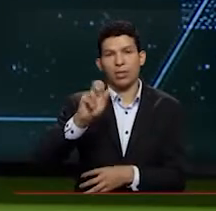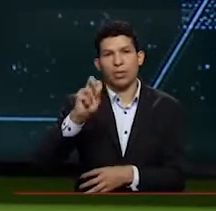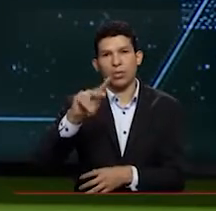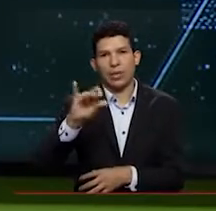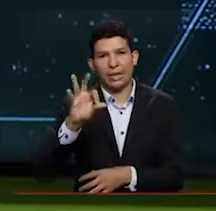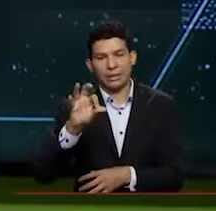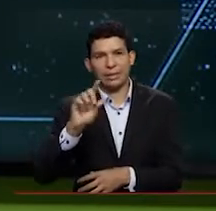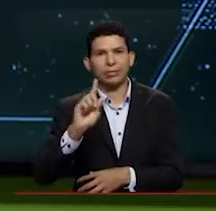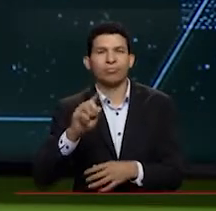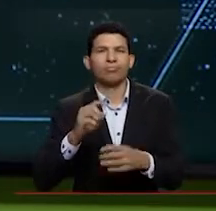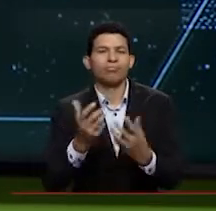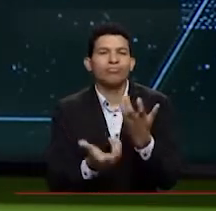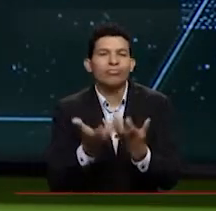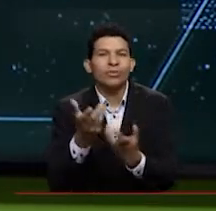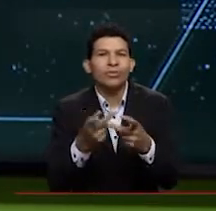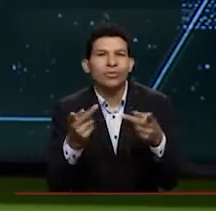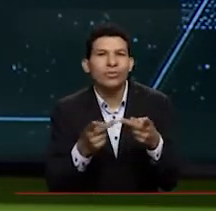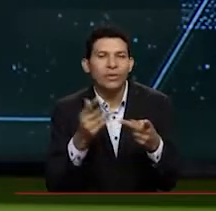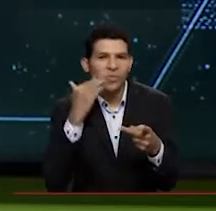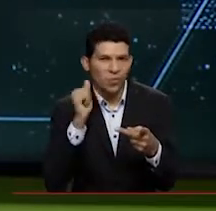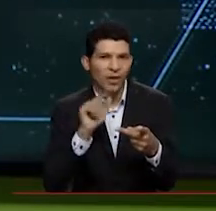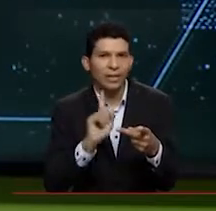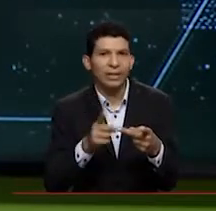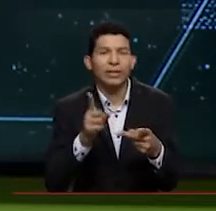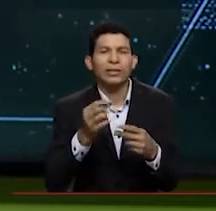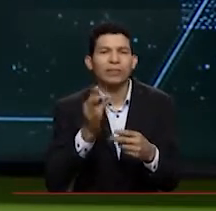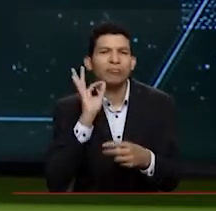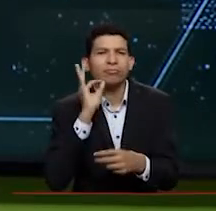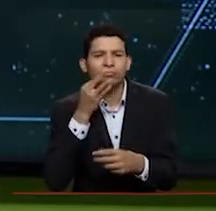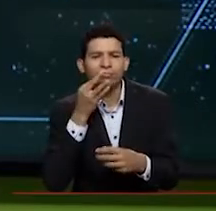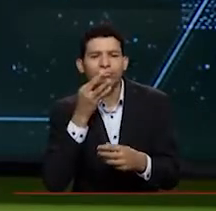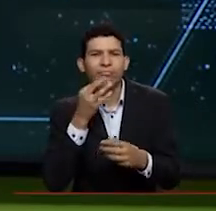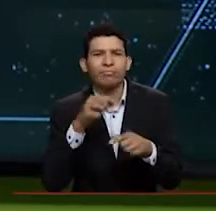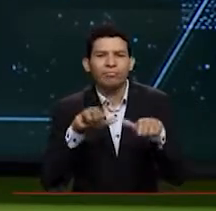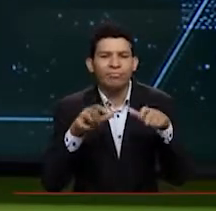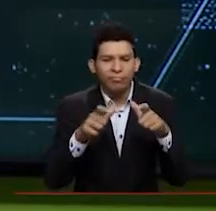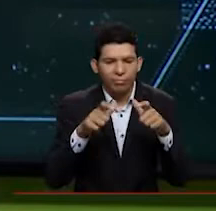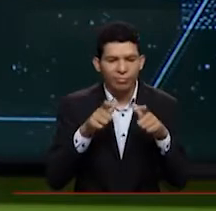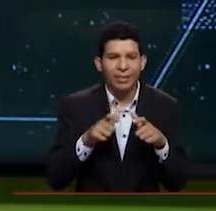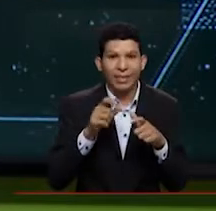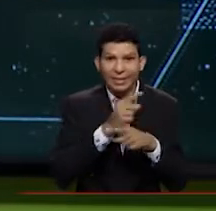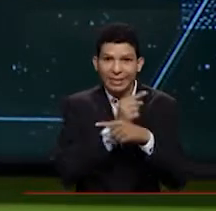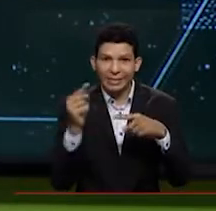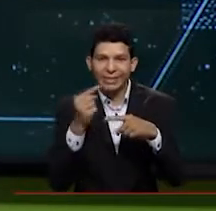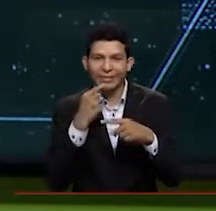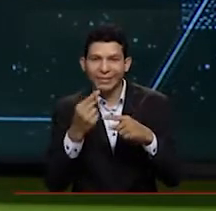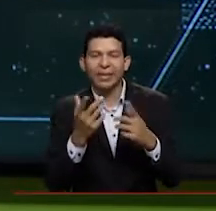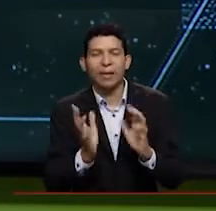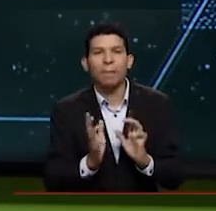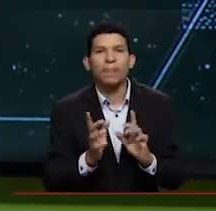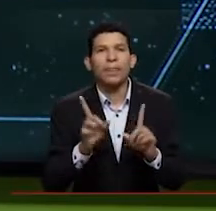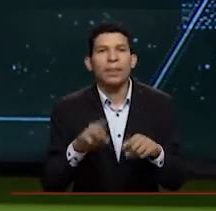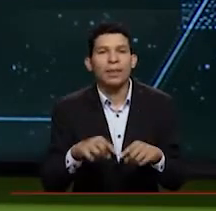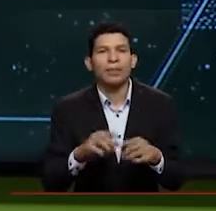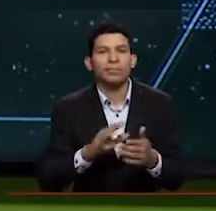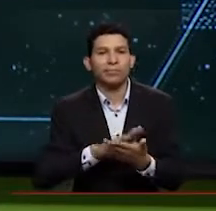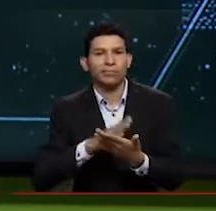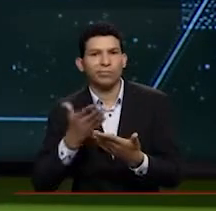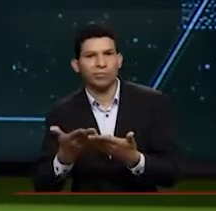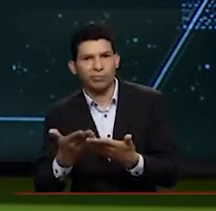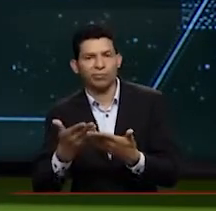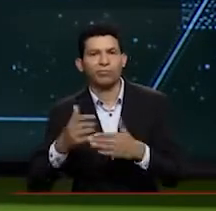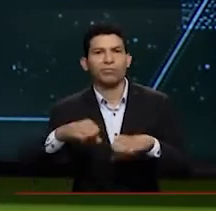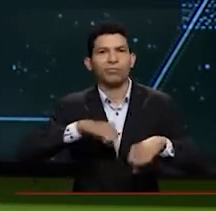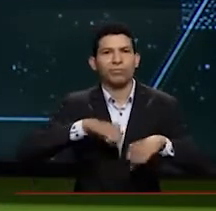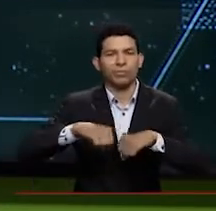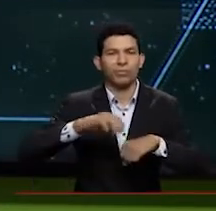señoras de la cocina, las que preparan esos deliciosos platos como los que probaron esta semana, los intérpretes ambientales, los